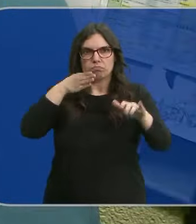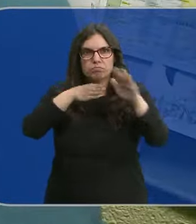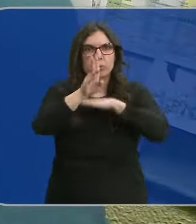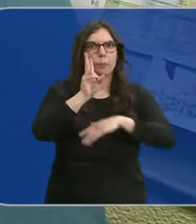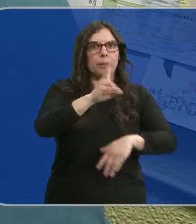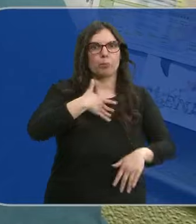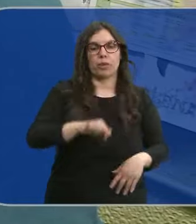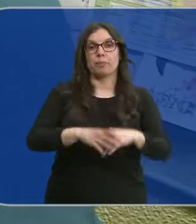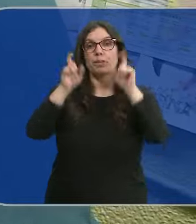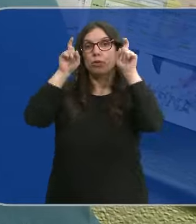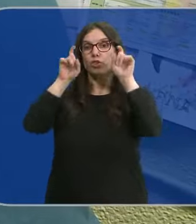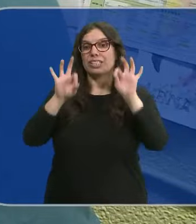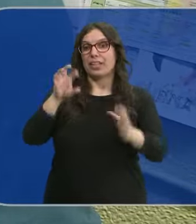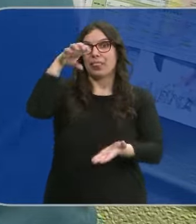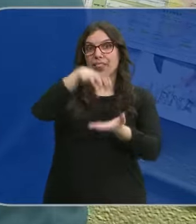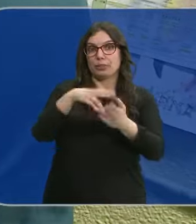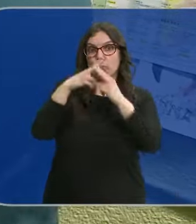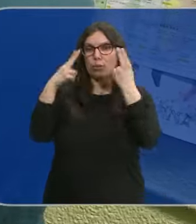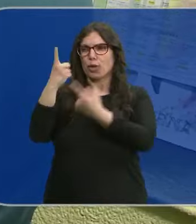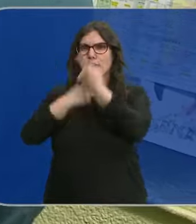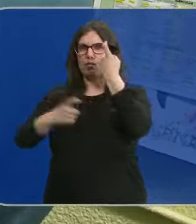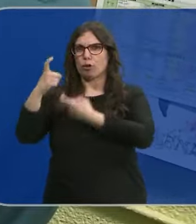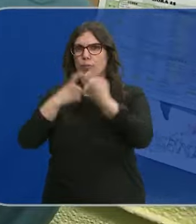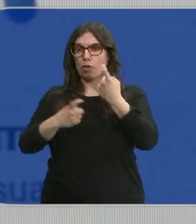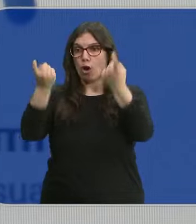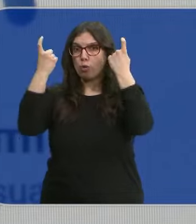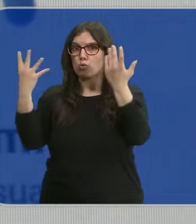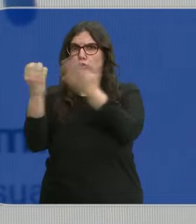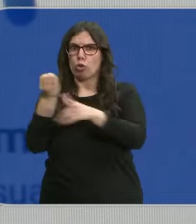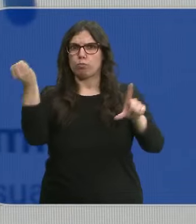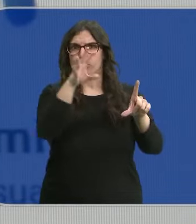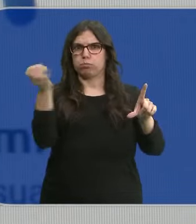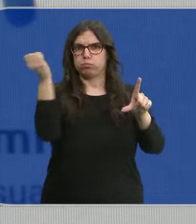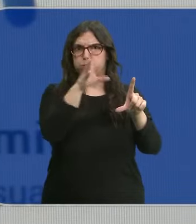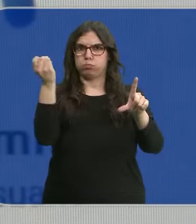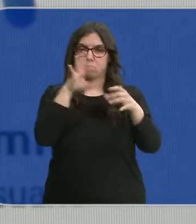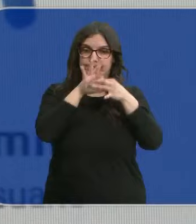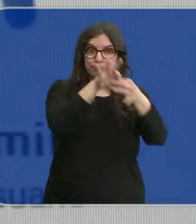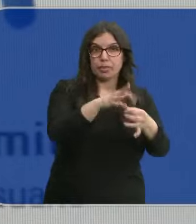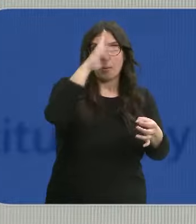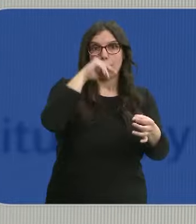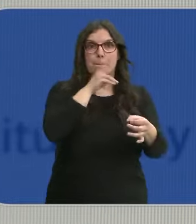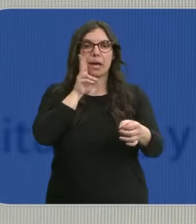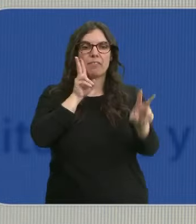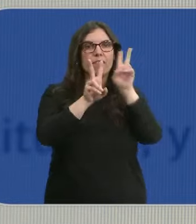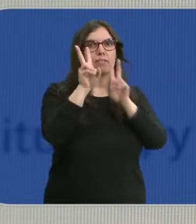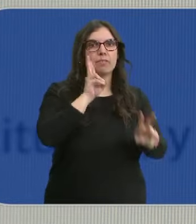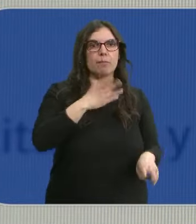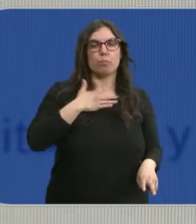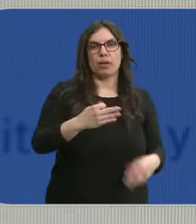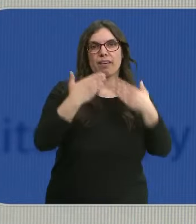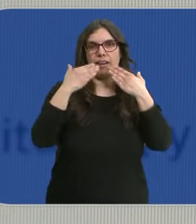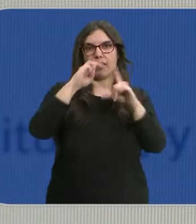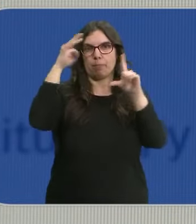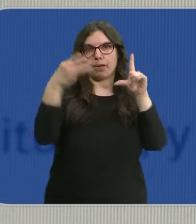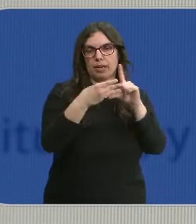Los profesores de centros públicos vuelcan toda la información del alumno en la aplicación Estilus y los padres pueden acceder a ella a través del